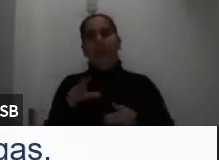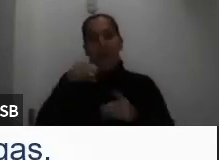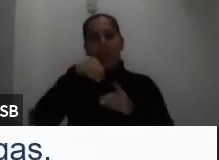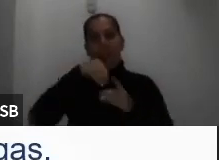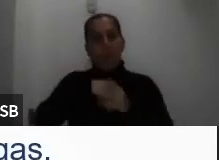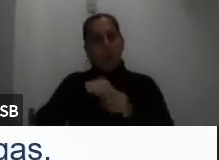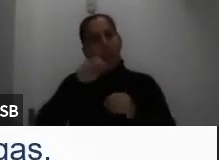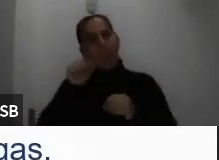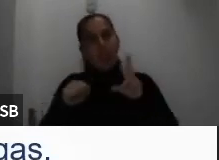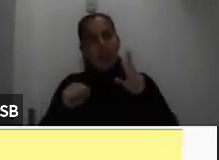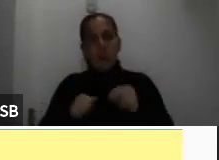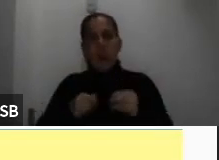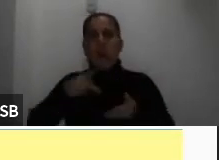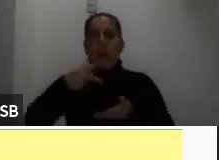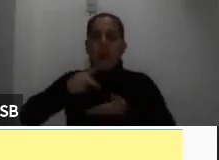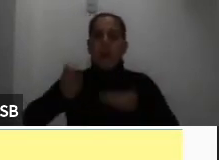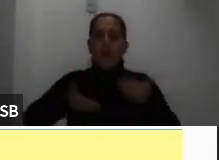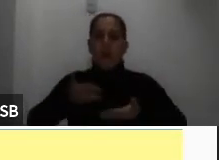pagos de servicios.